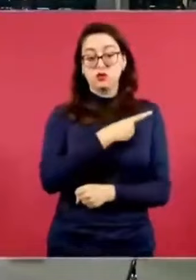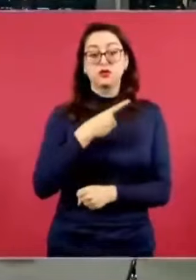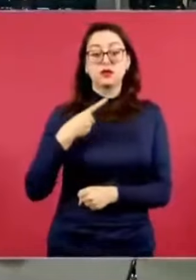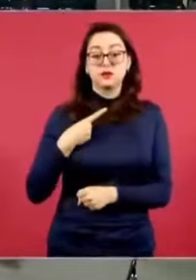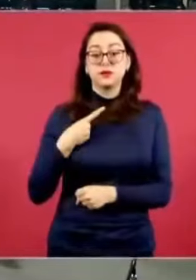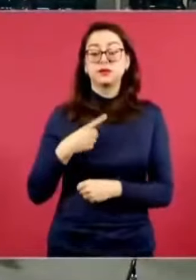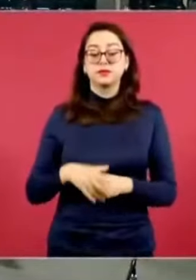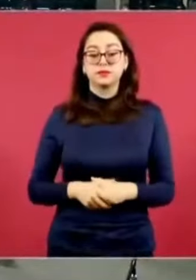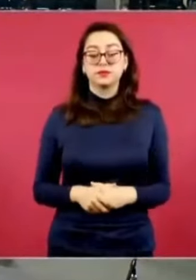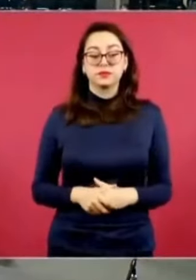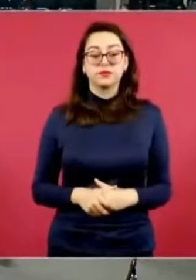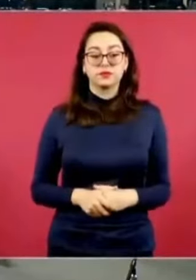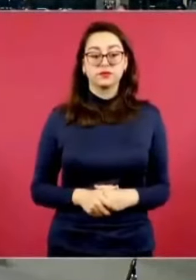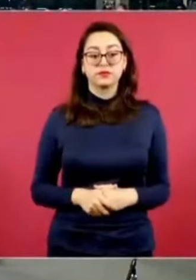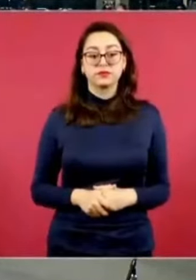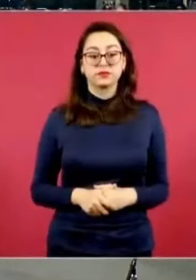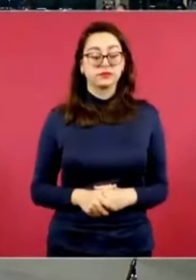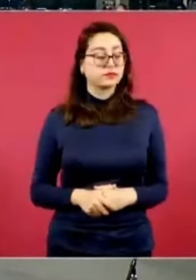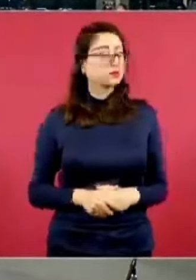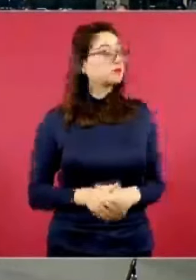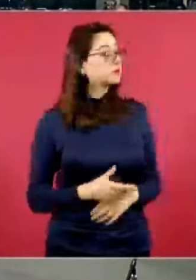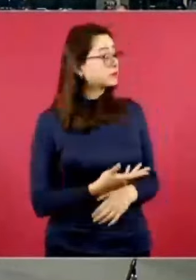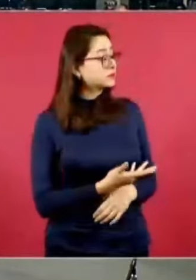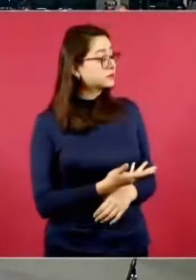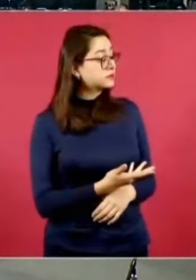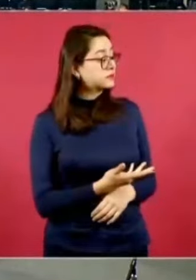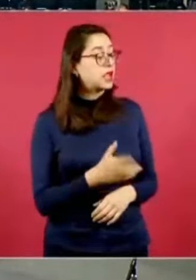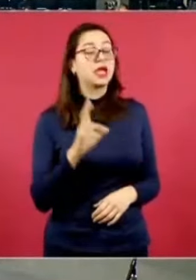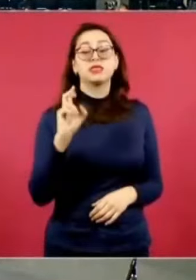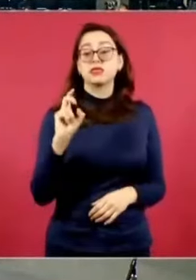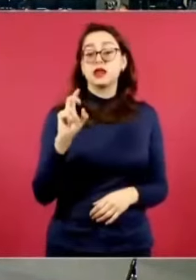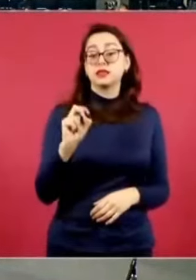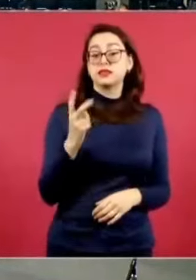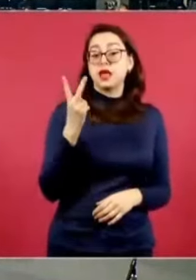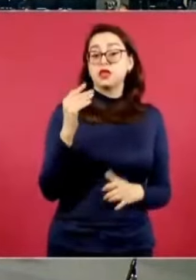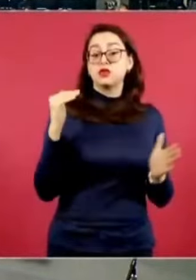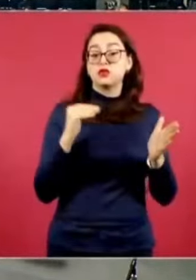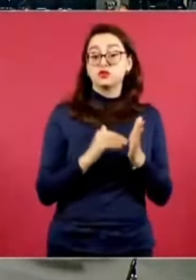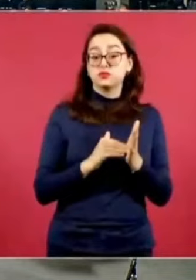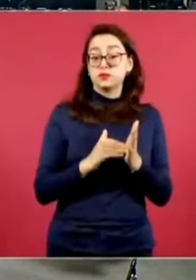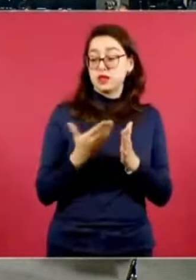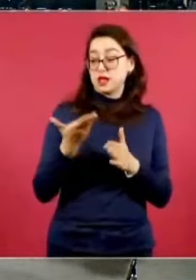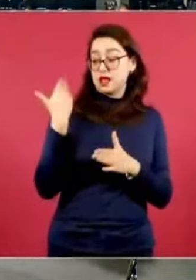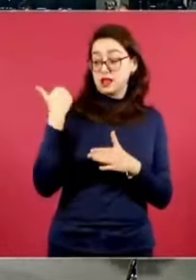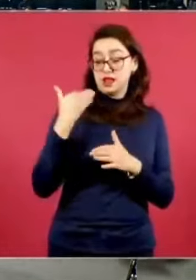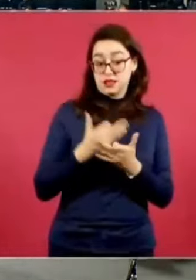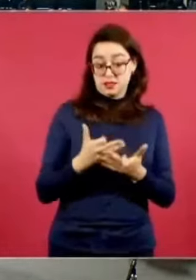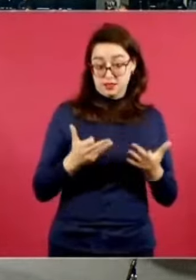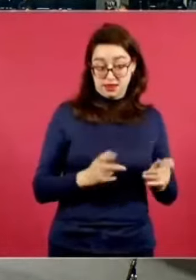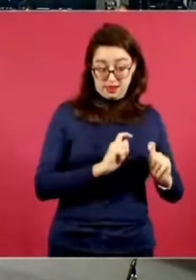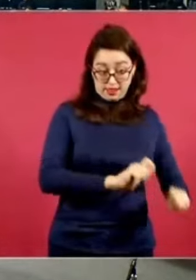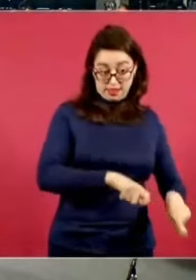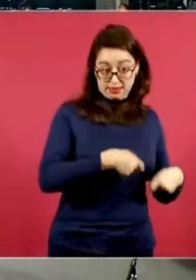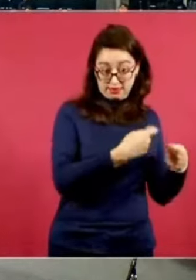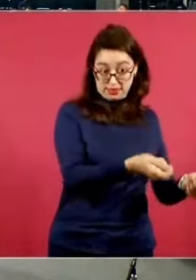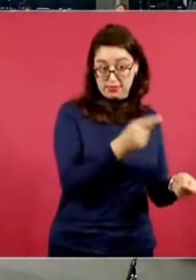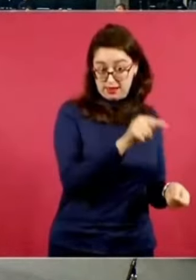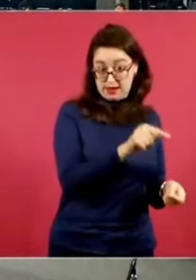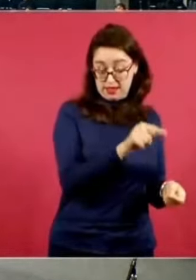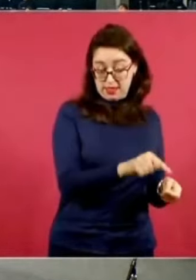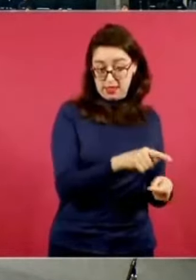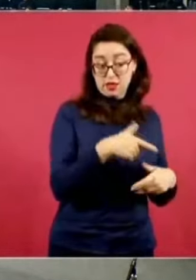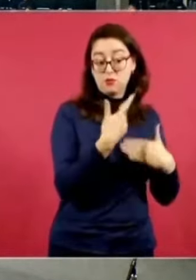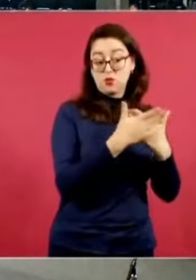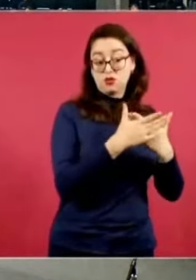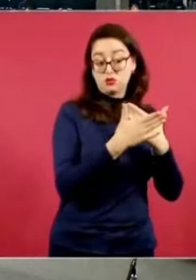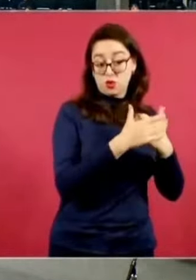entregadas y 11 mil nuevas, en el caso de los yaquis.